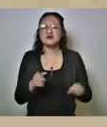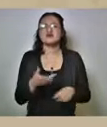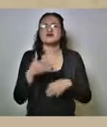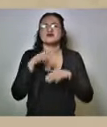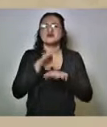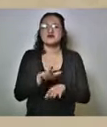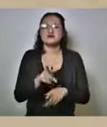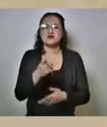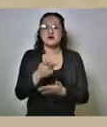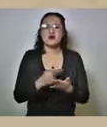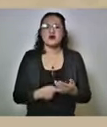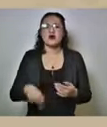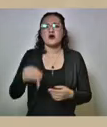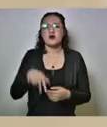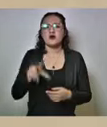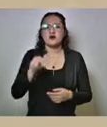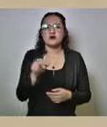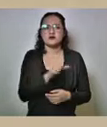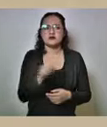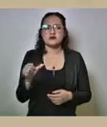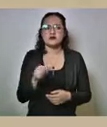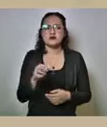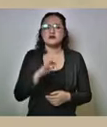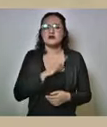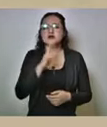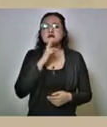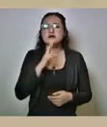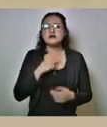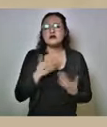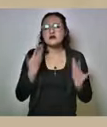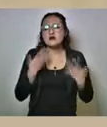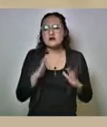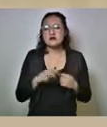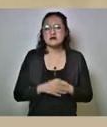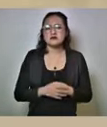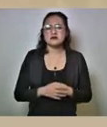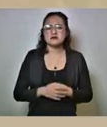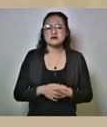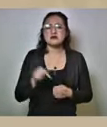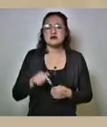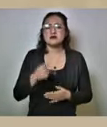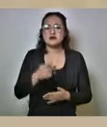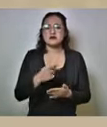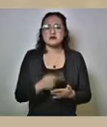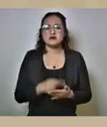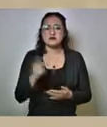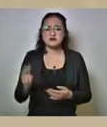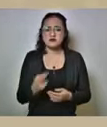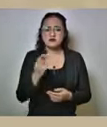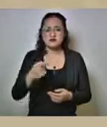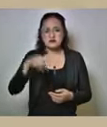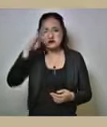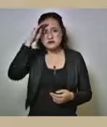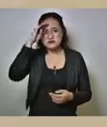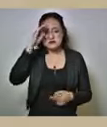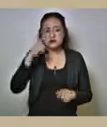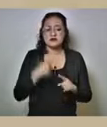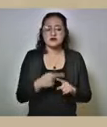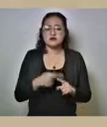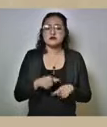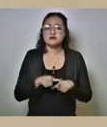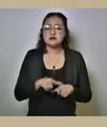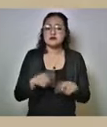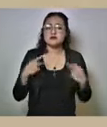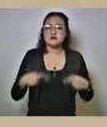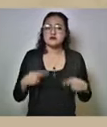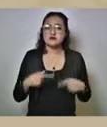el programa hoy no circula ojalá pudiera responderme sobre este programa usted considera que generaría que las